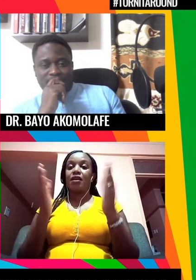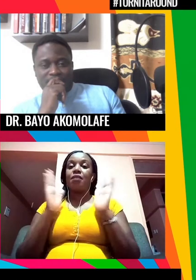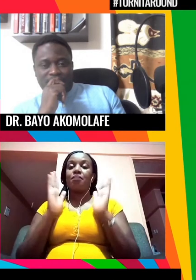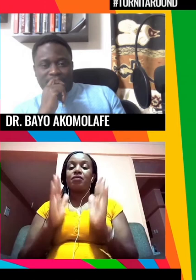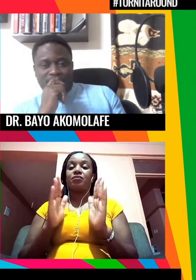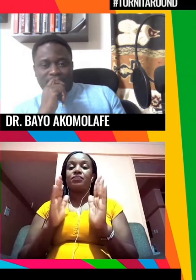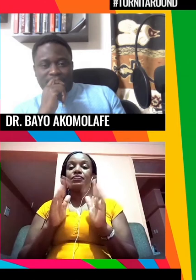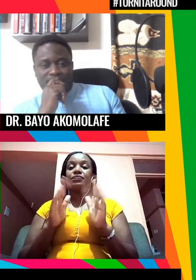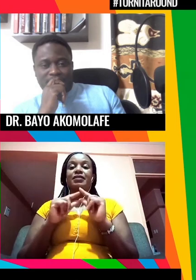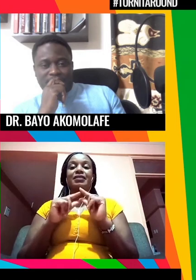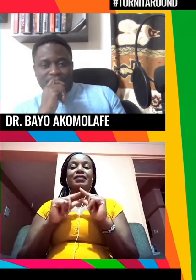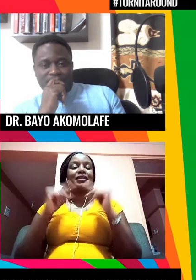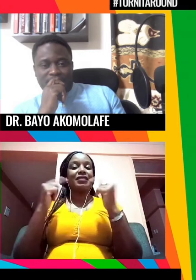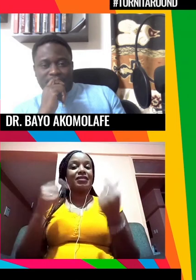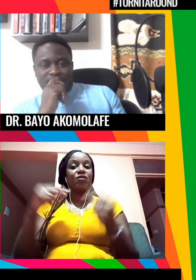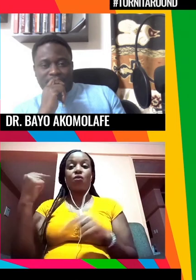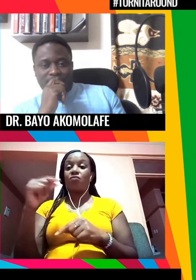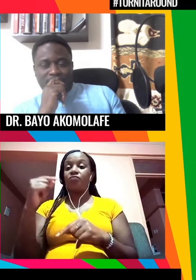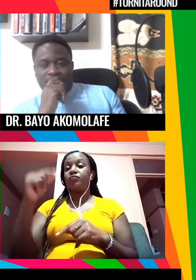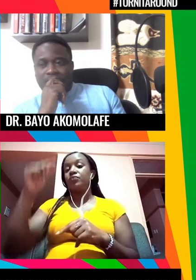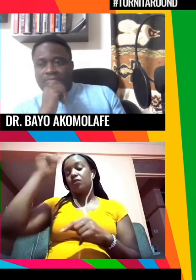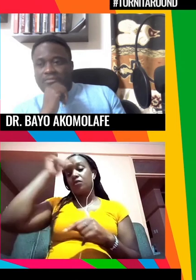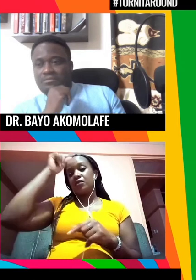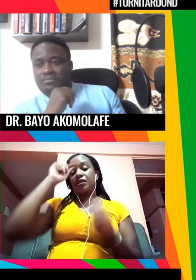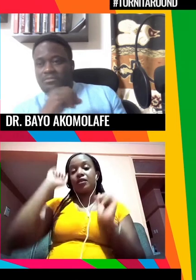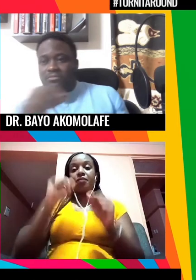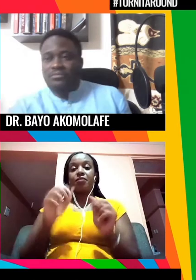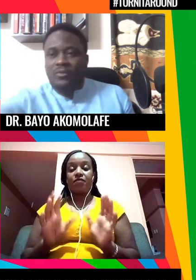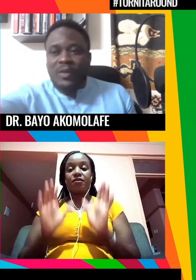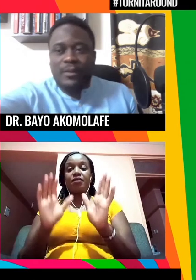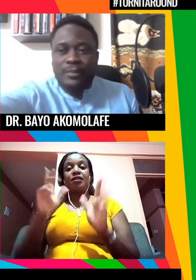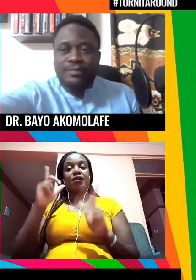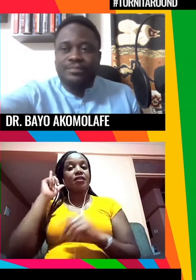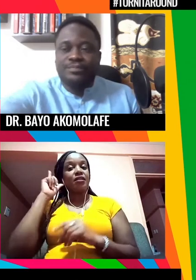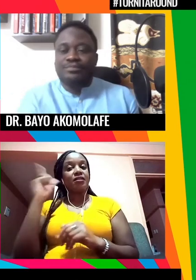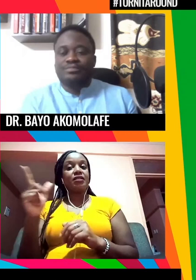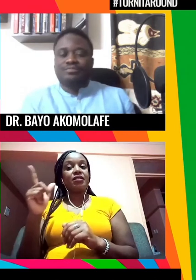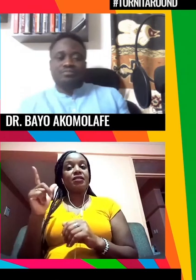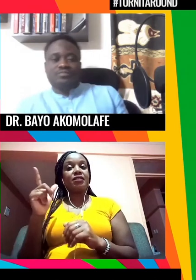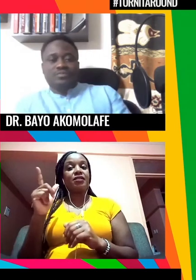fantástica cita de Carolina Gould los gobiernos han de hacer el bien y de escuchar a la gente